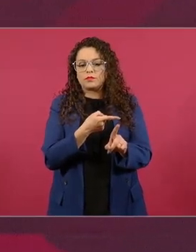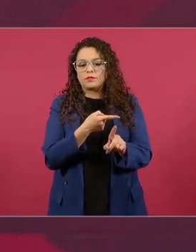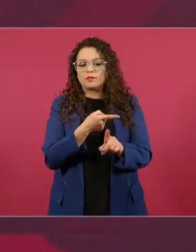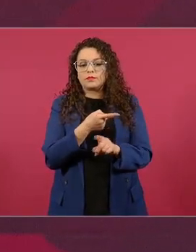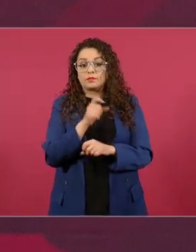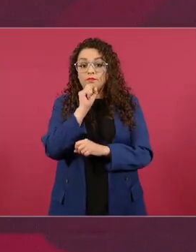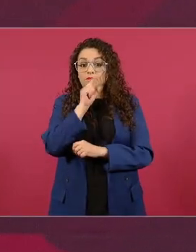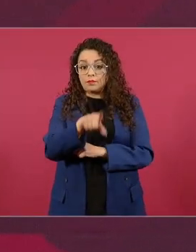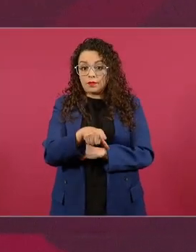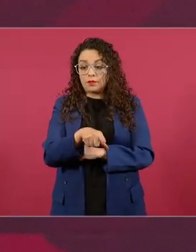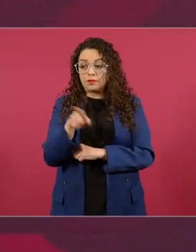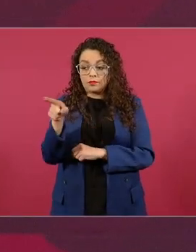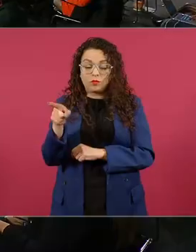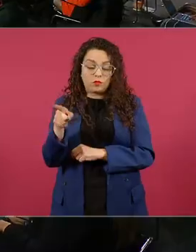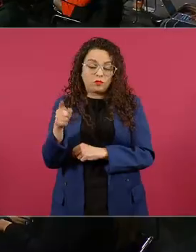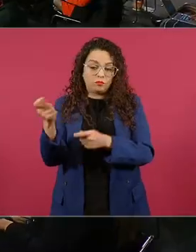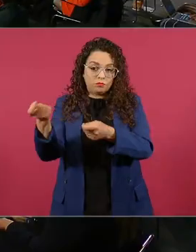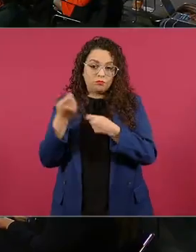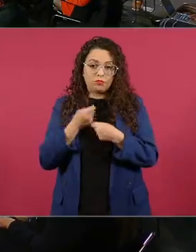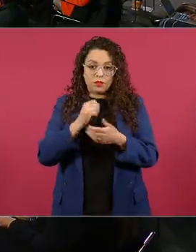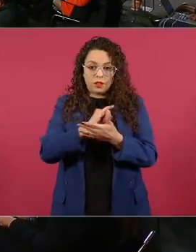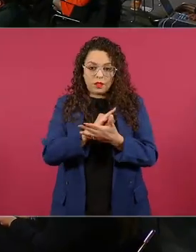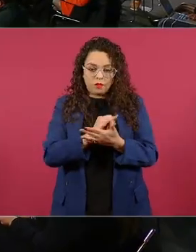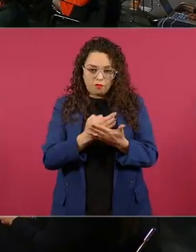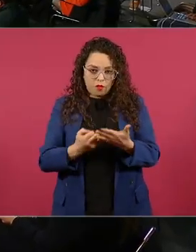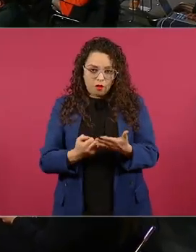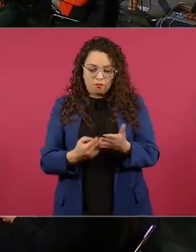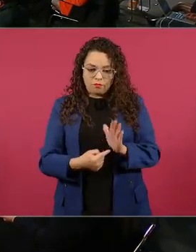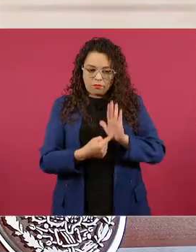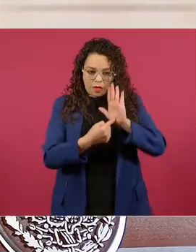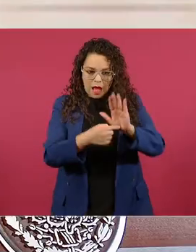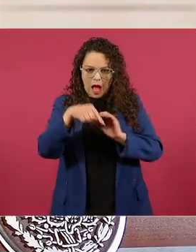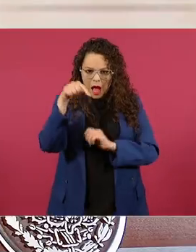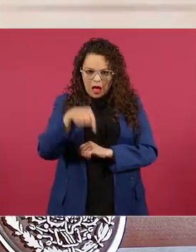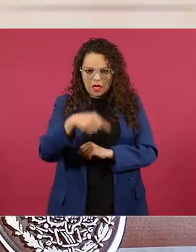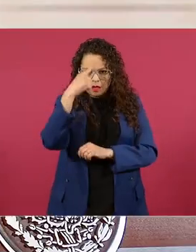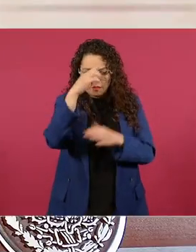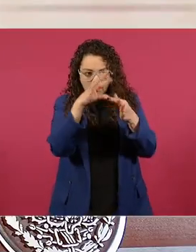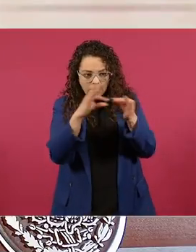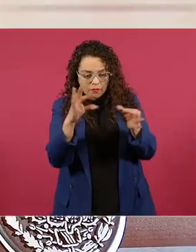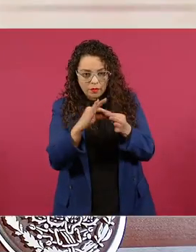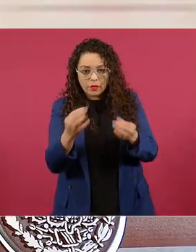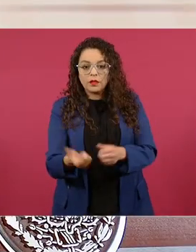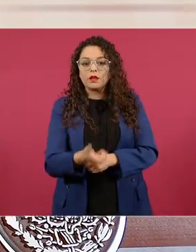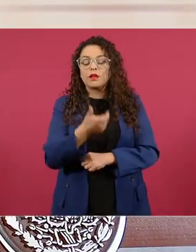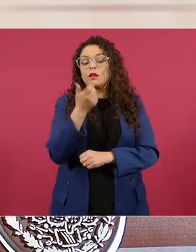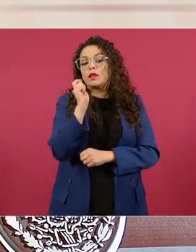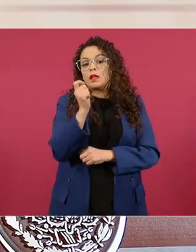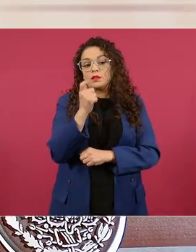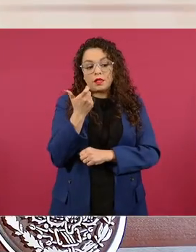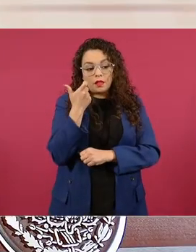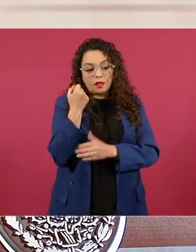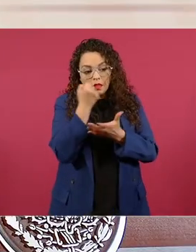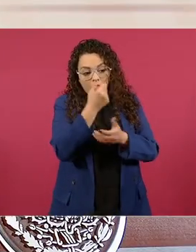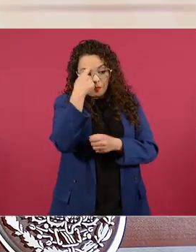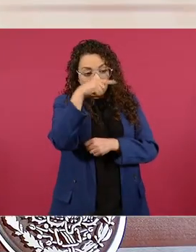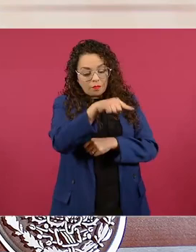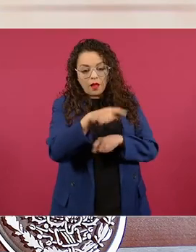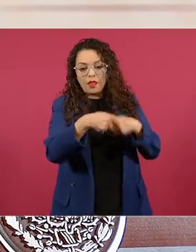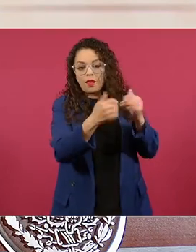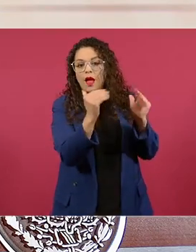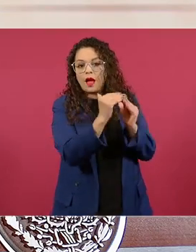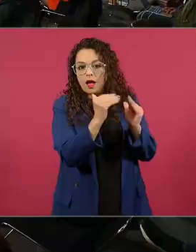vivienda nueva de ampliación de vivienda y de reparación de vivienda se han